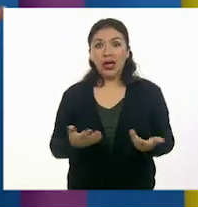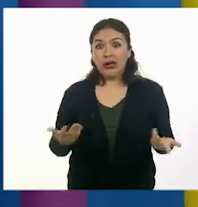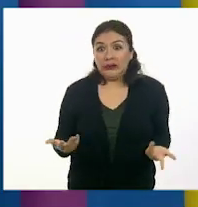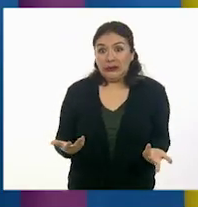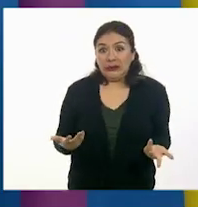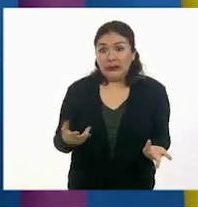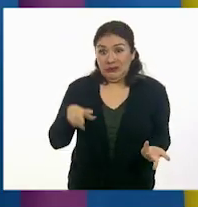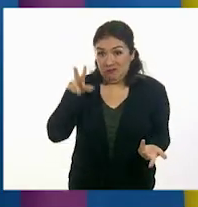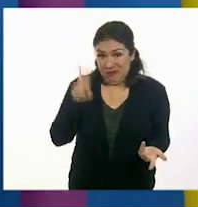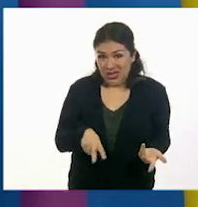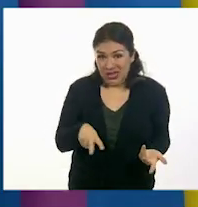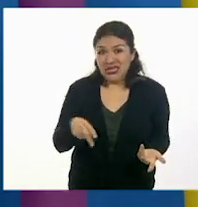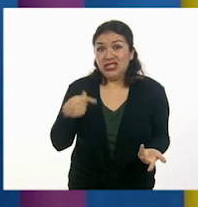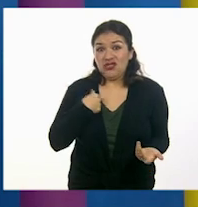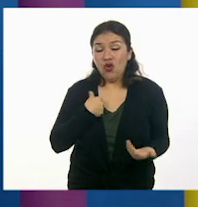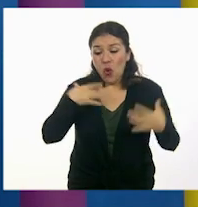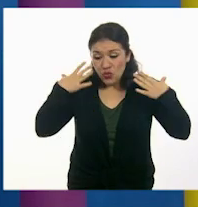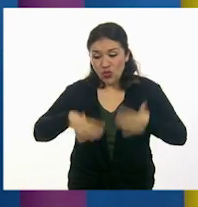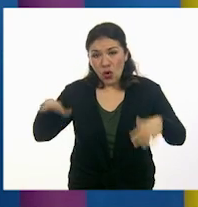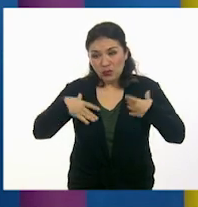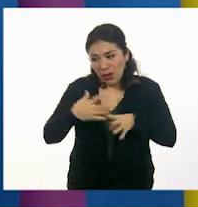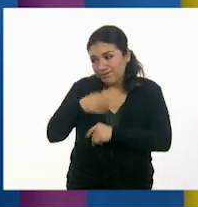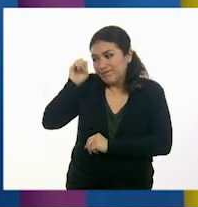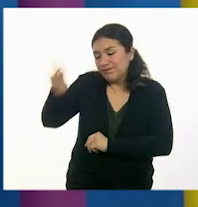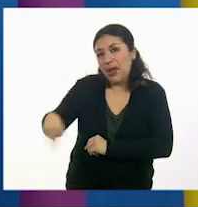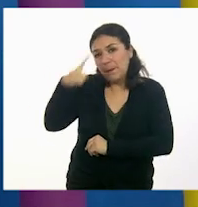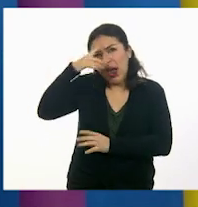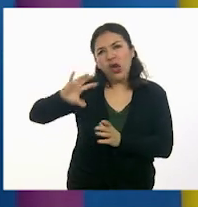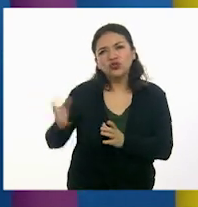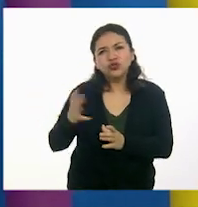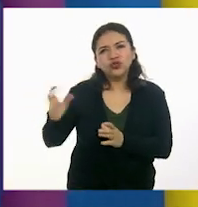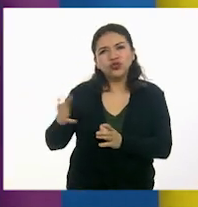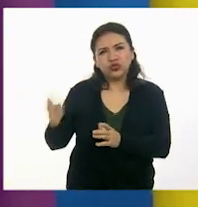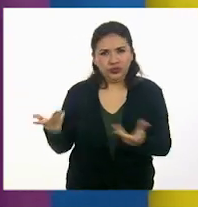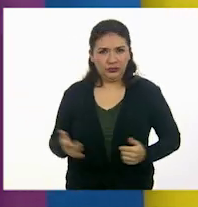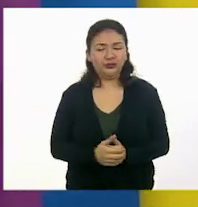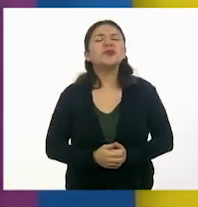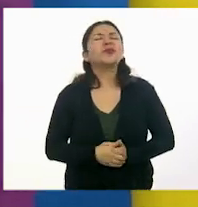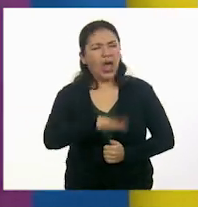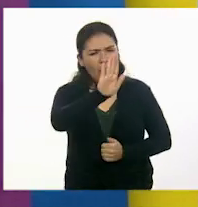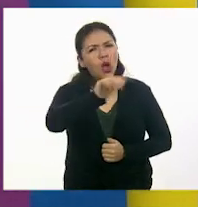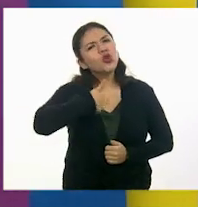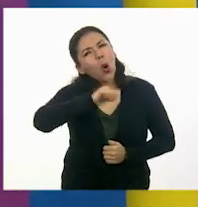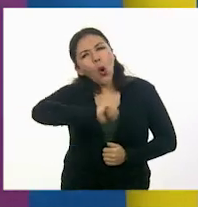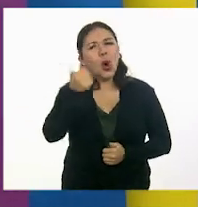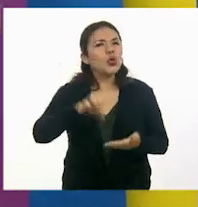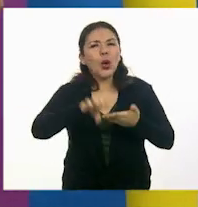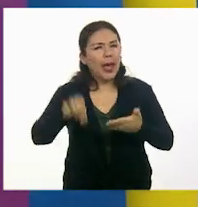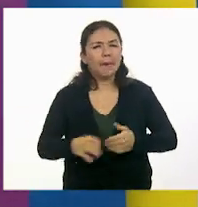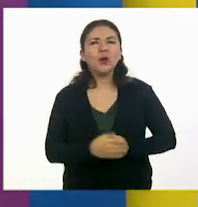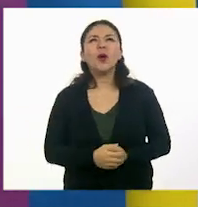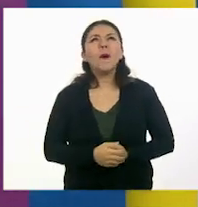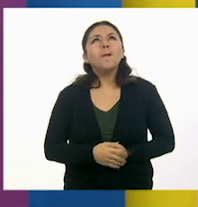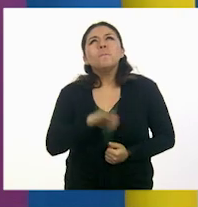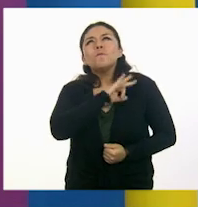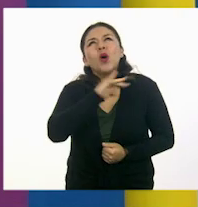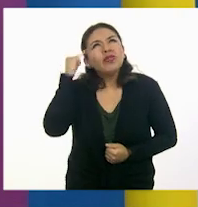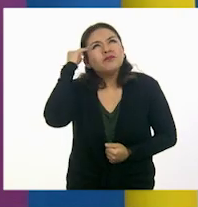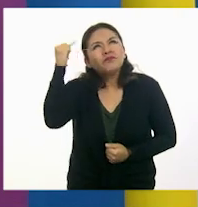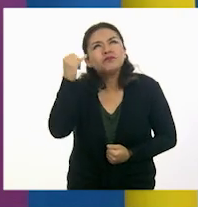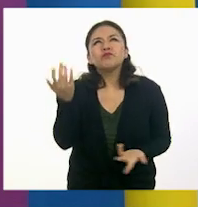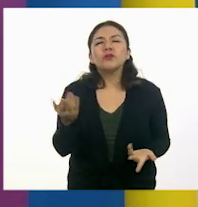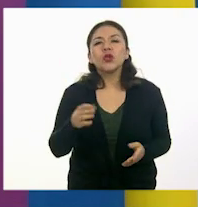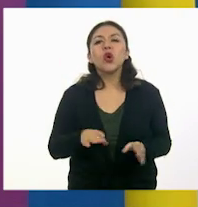la verdad, metería a secar mi ropa mojada. Pero, oye, yo tengo otros ejemplos. Ok. Podemos plantear la